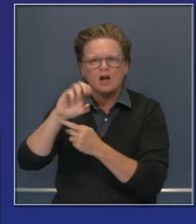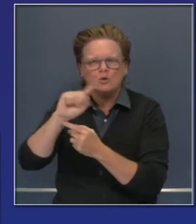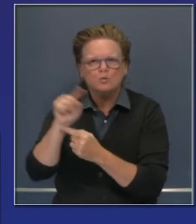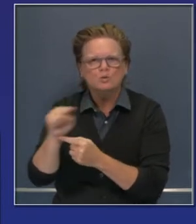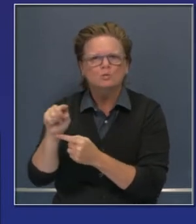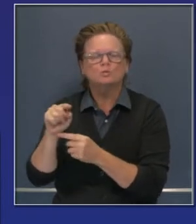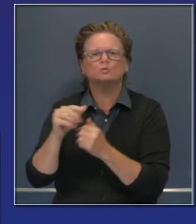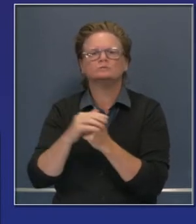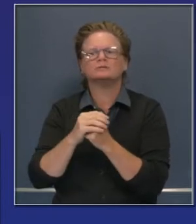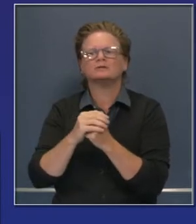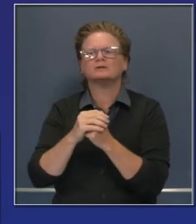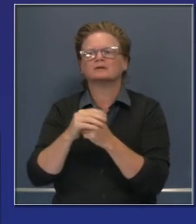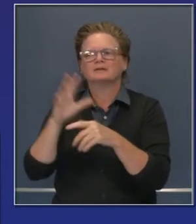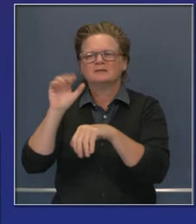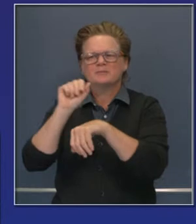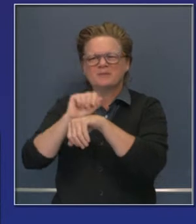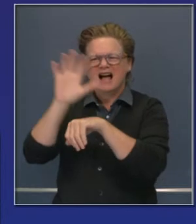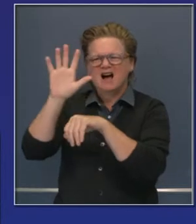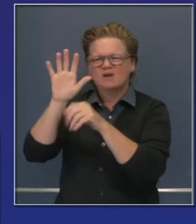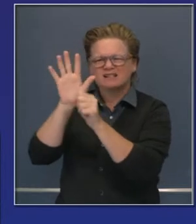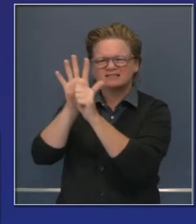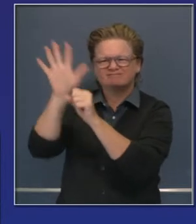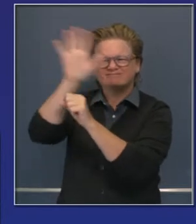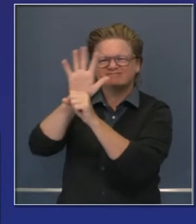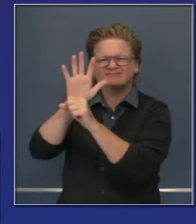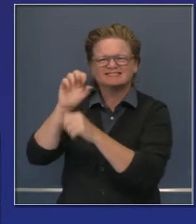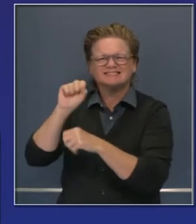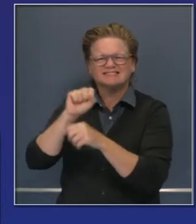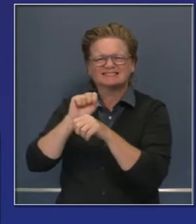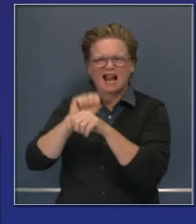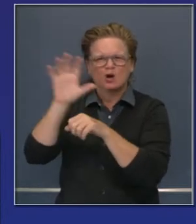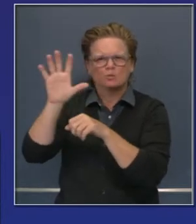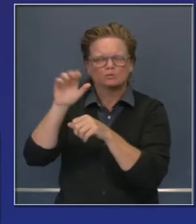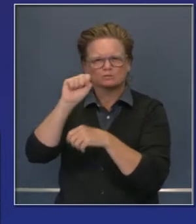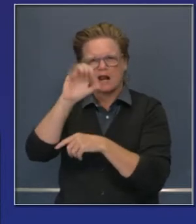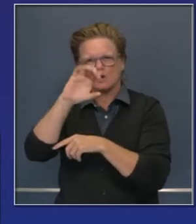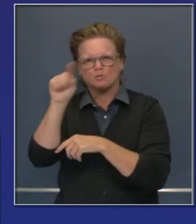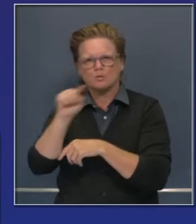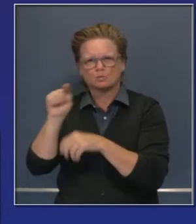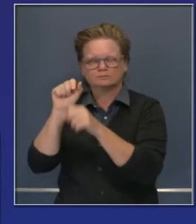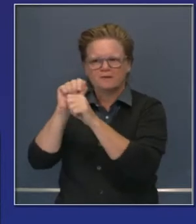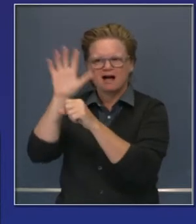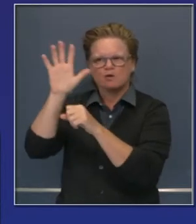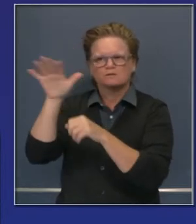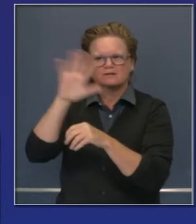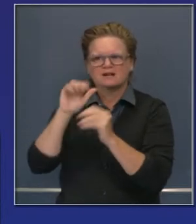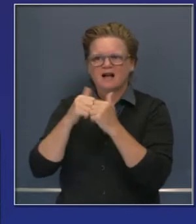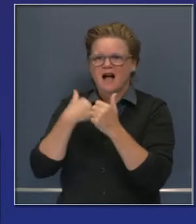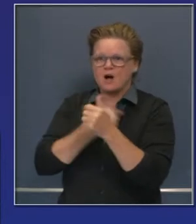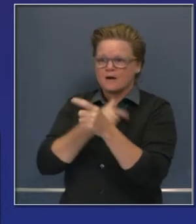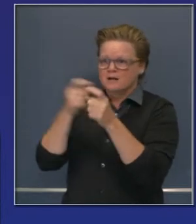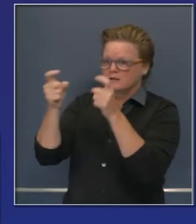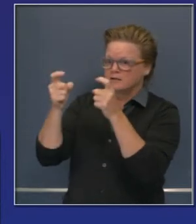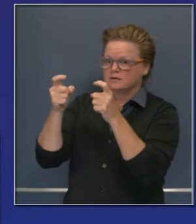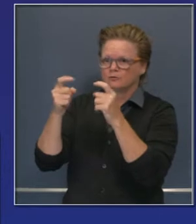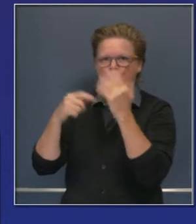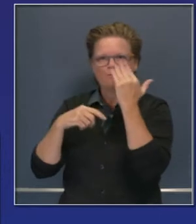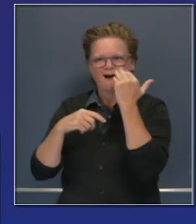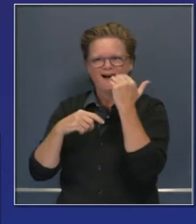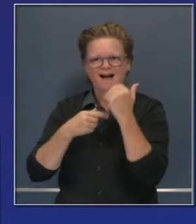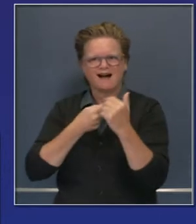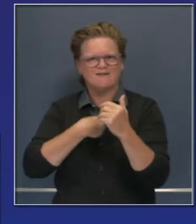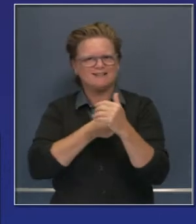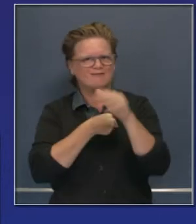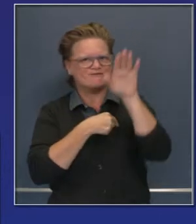SCU en Santa Cruz, las montañas de Santa Cruz. Esto es testimonio de la labor extraordinaria de bomberos, hombres y